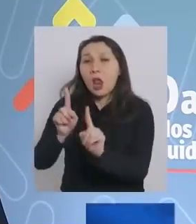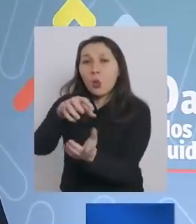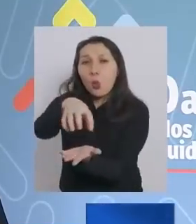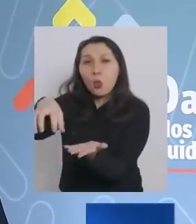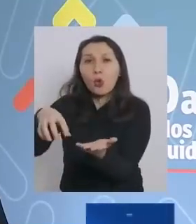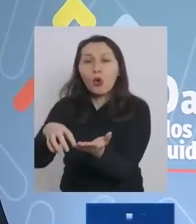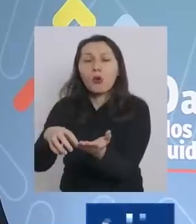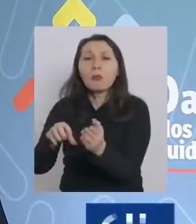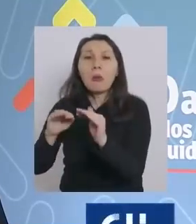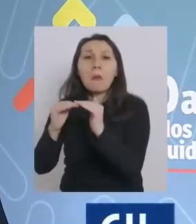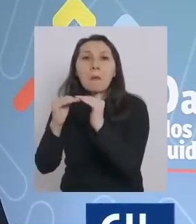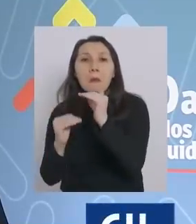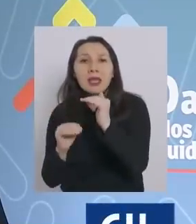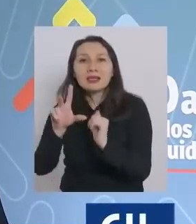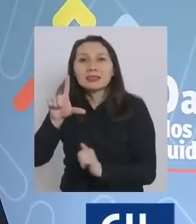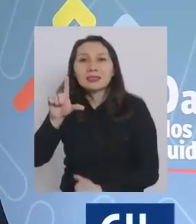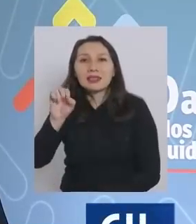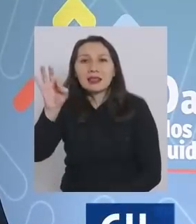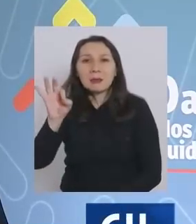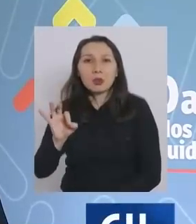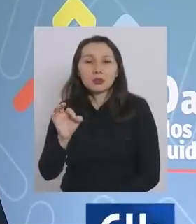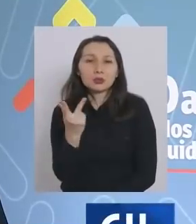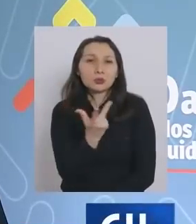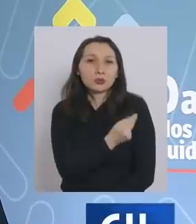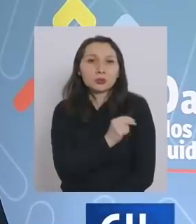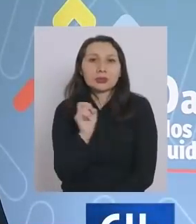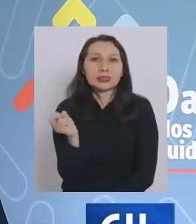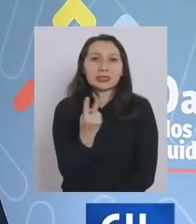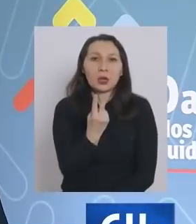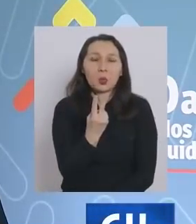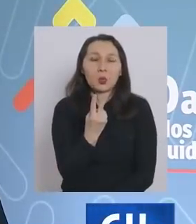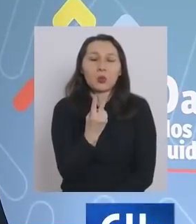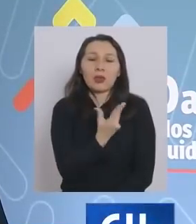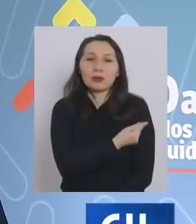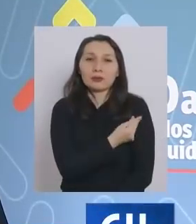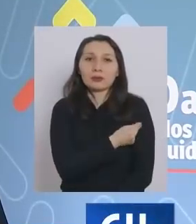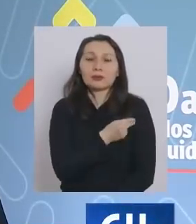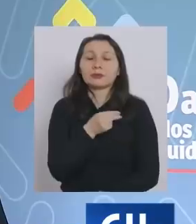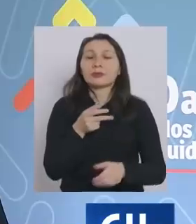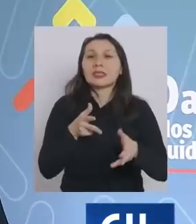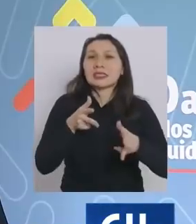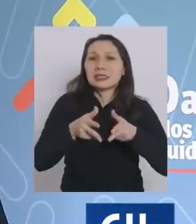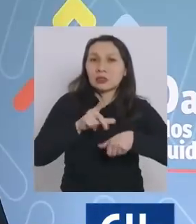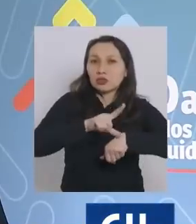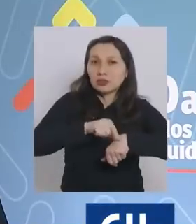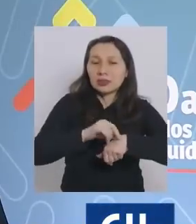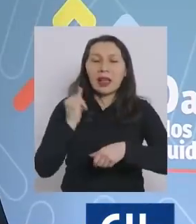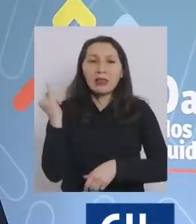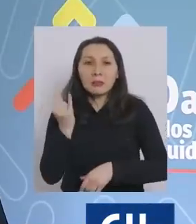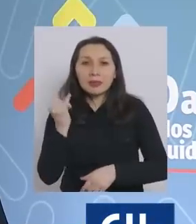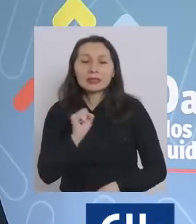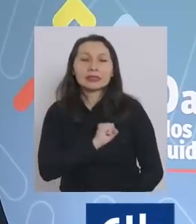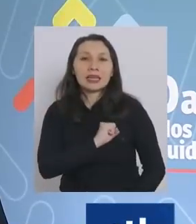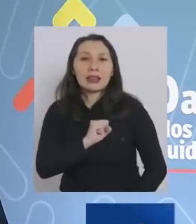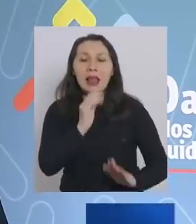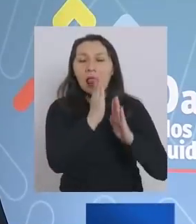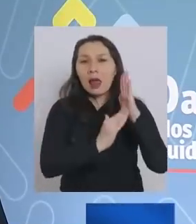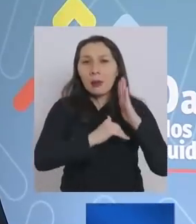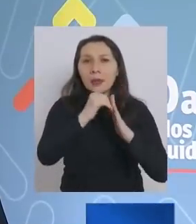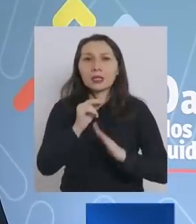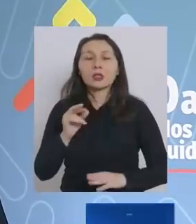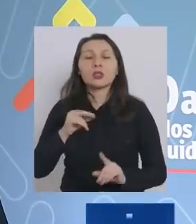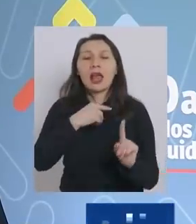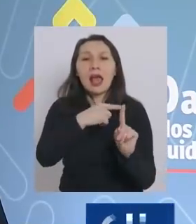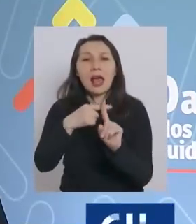que tienen menos de un 70% de cobertura con la segunda dosis Estación Central Independencia Santiago La Pintana